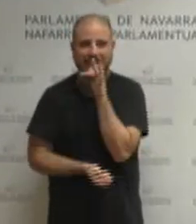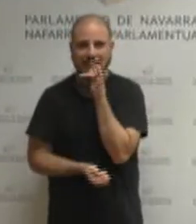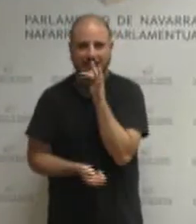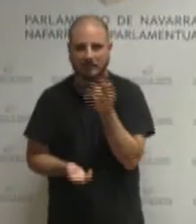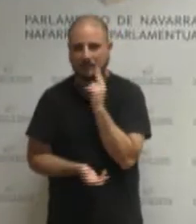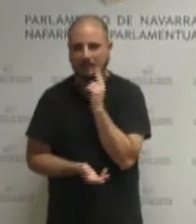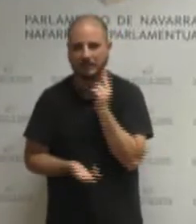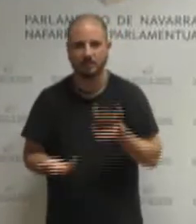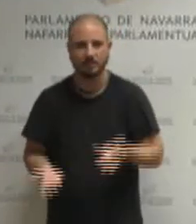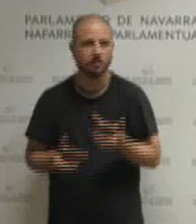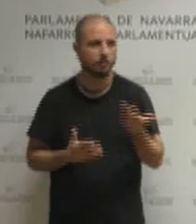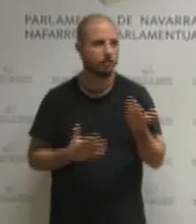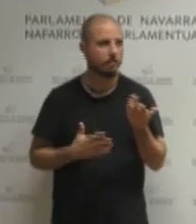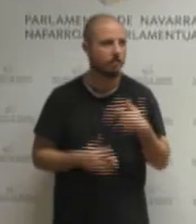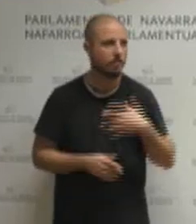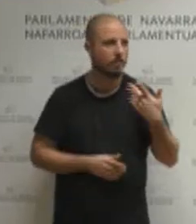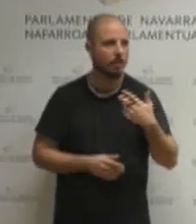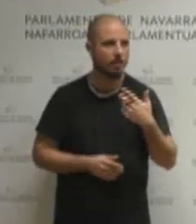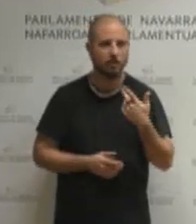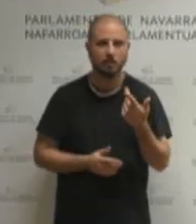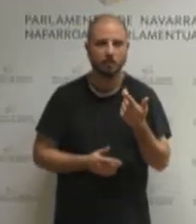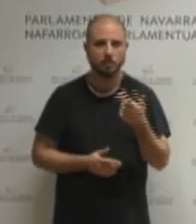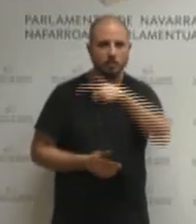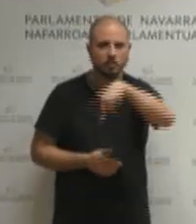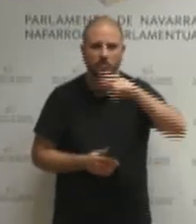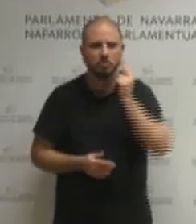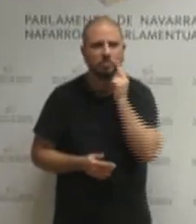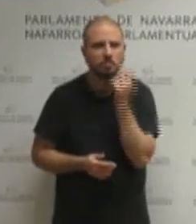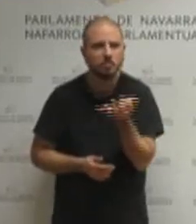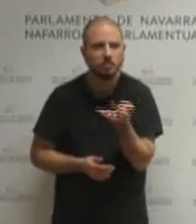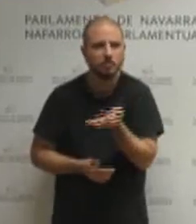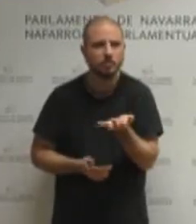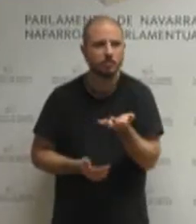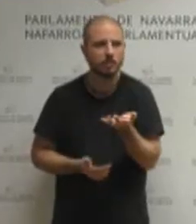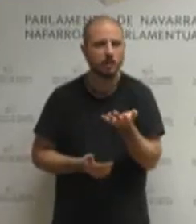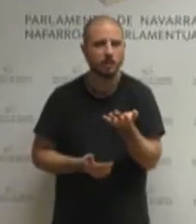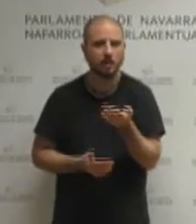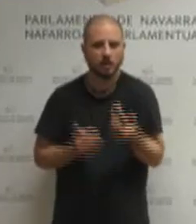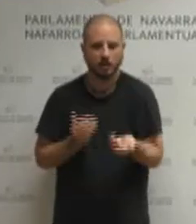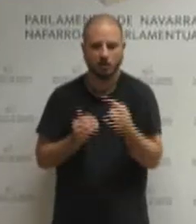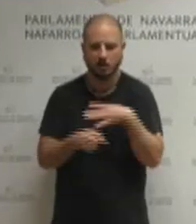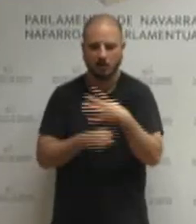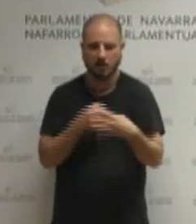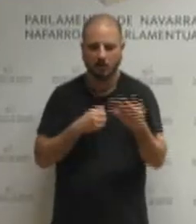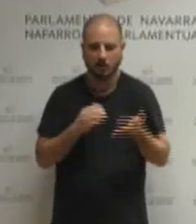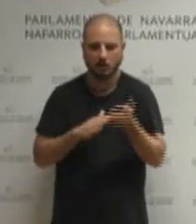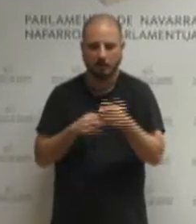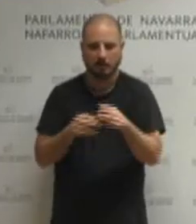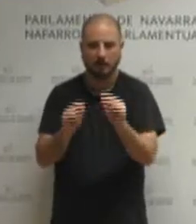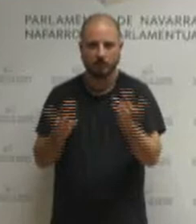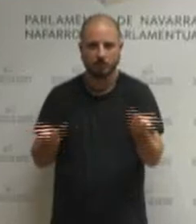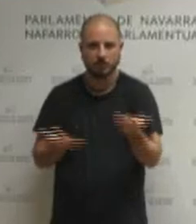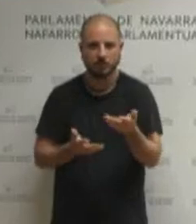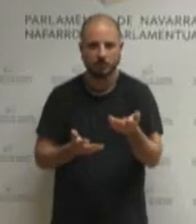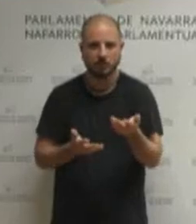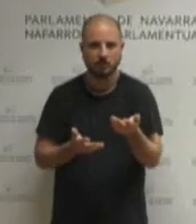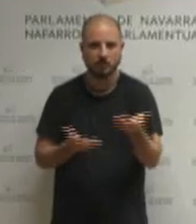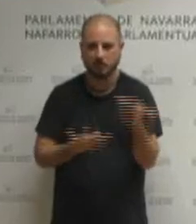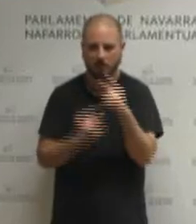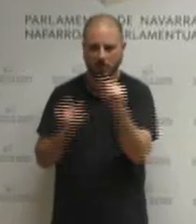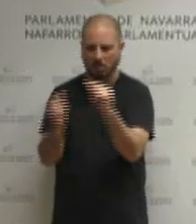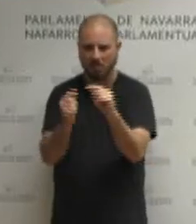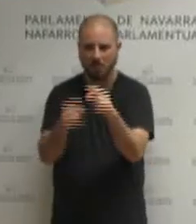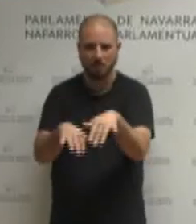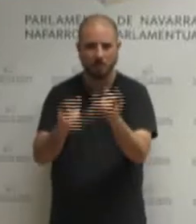beldur zarete ez da bai dari ere ekiteko prestutasunik ez duzuenean ez duzuenean